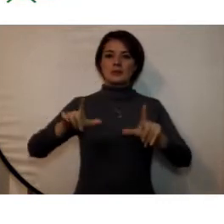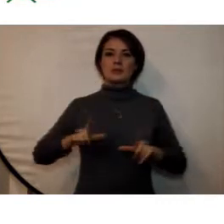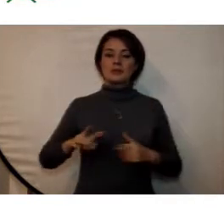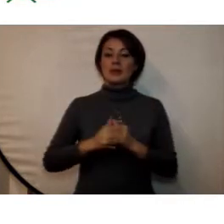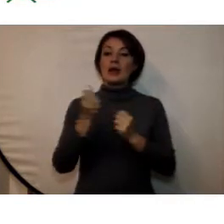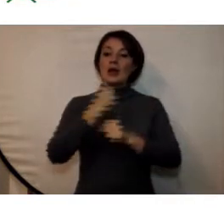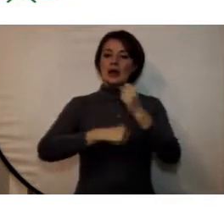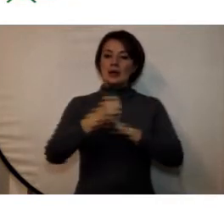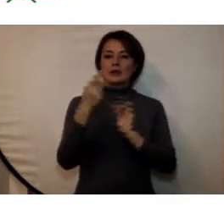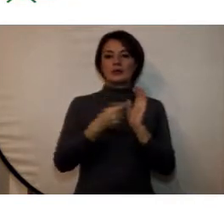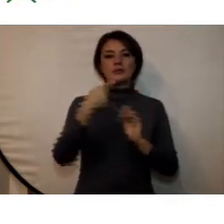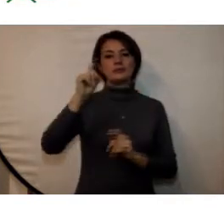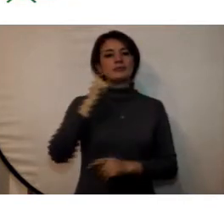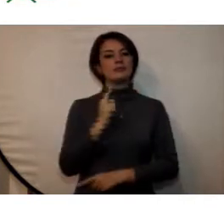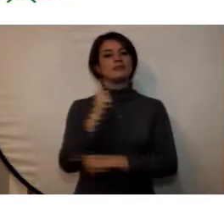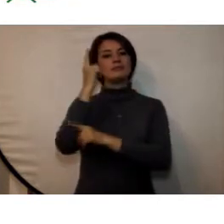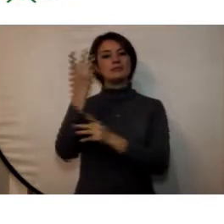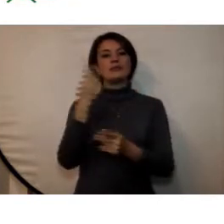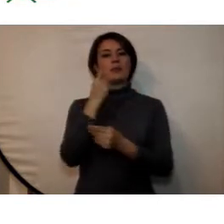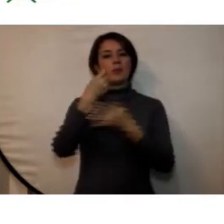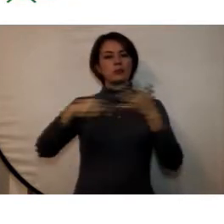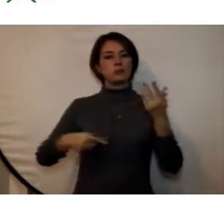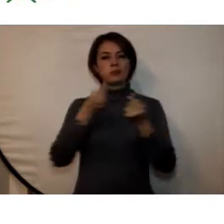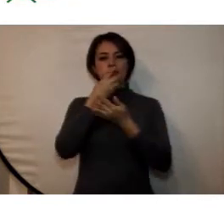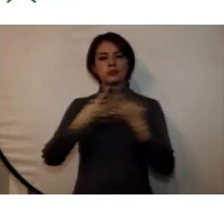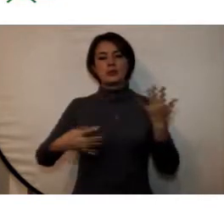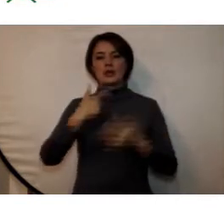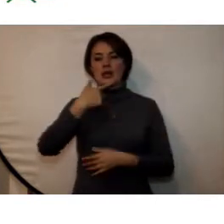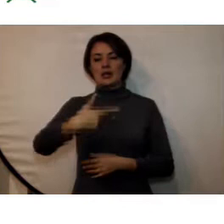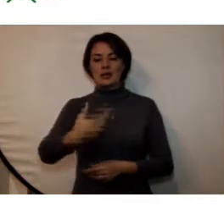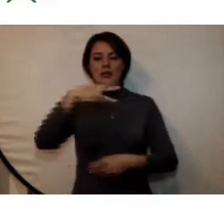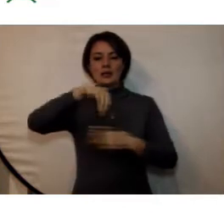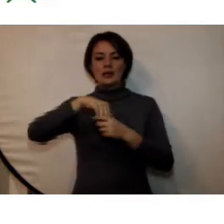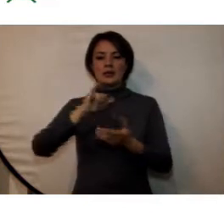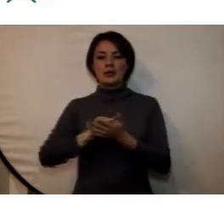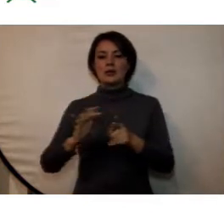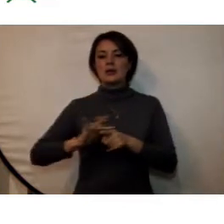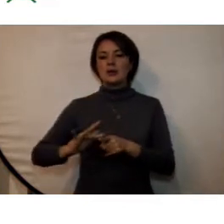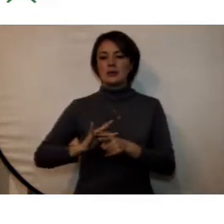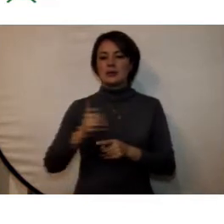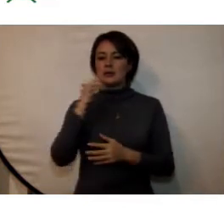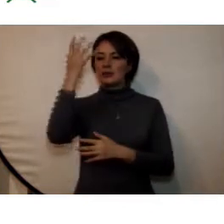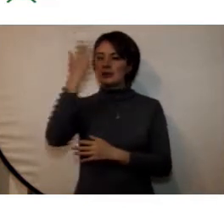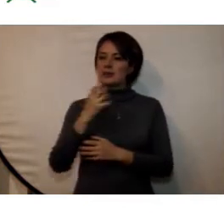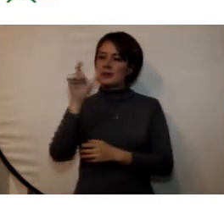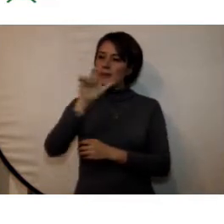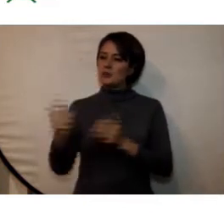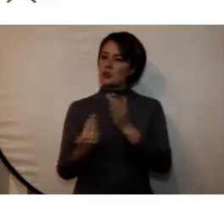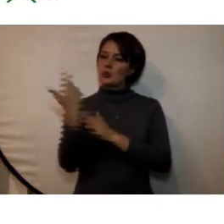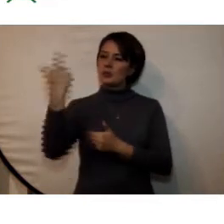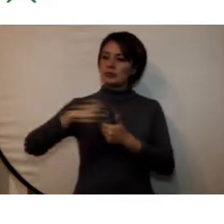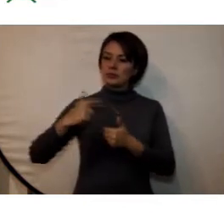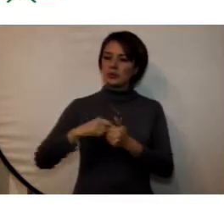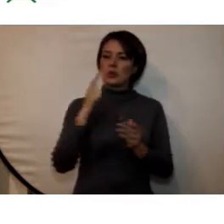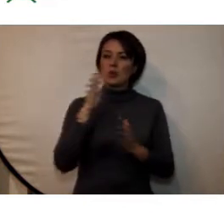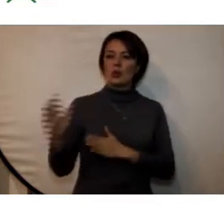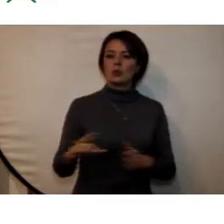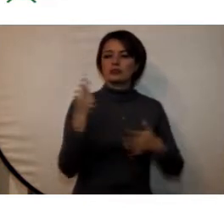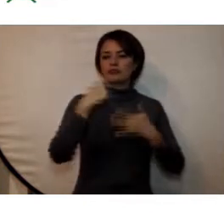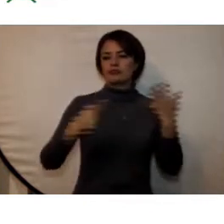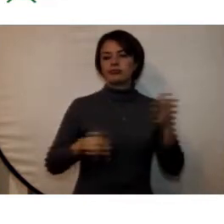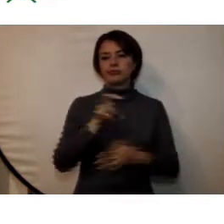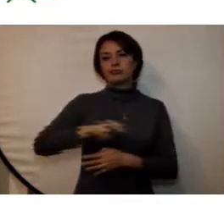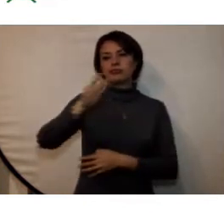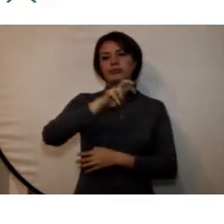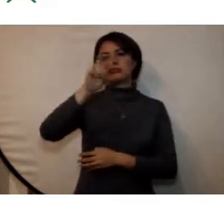2016 y como política de multilingüismo el DI realizó la aplicación de exámenes de clasificación de estudiantes nuevos y la oferta de cursos en todos los niveles